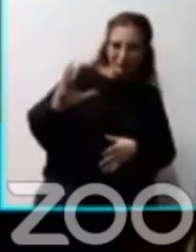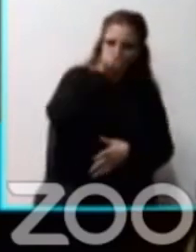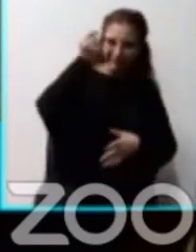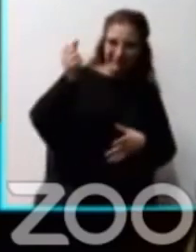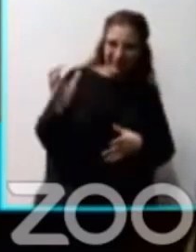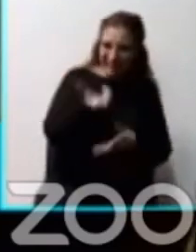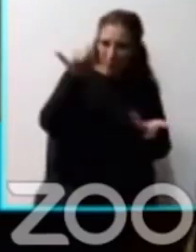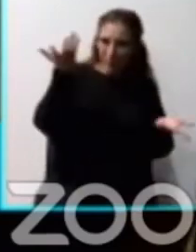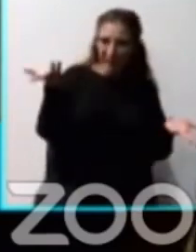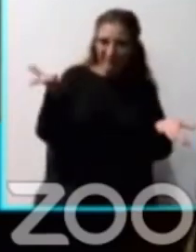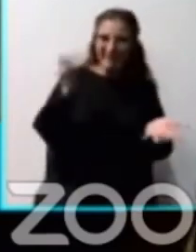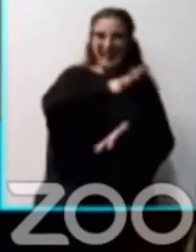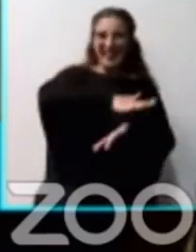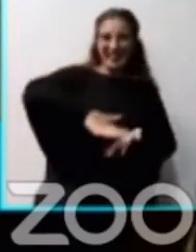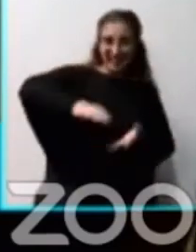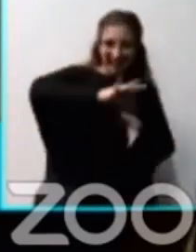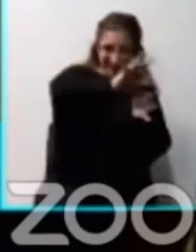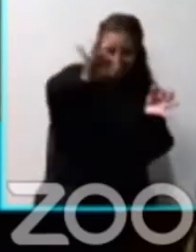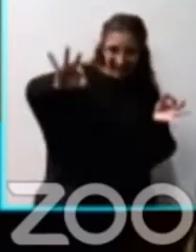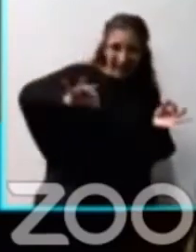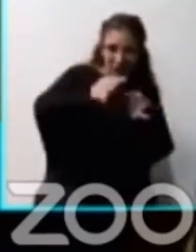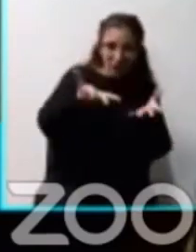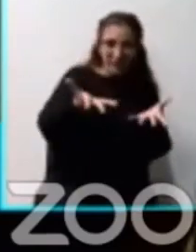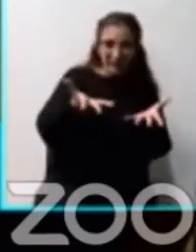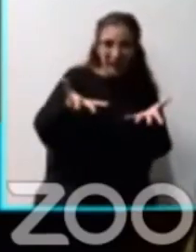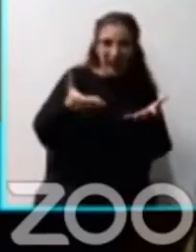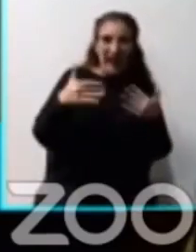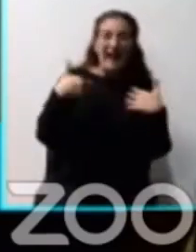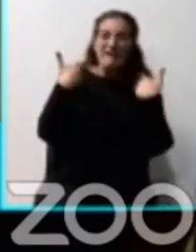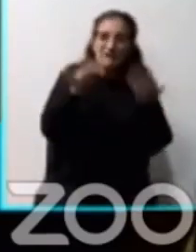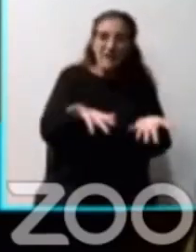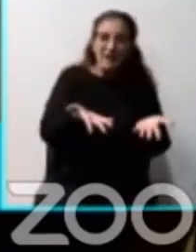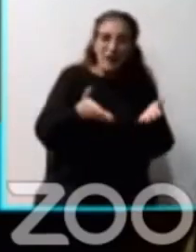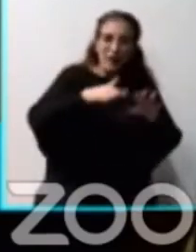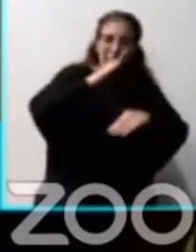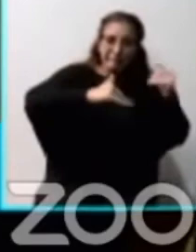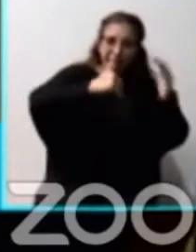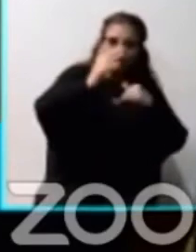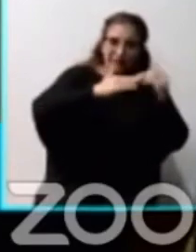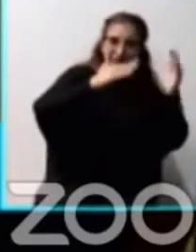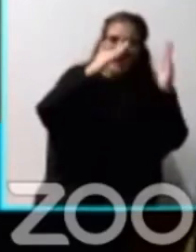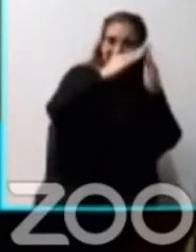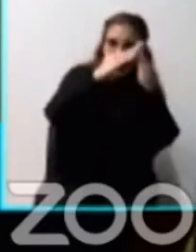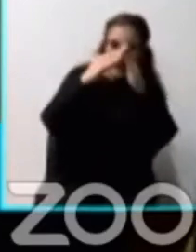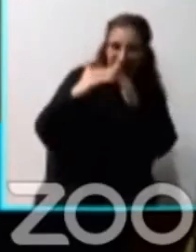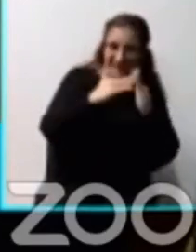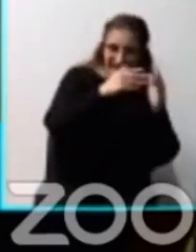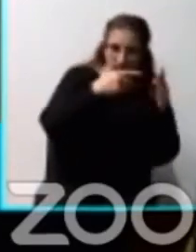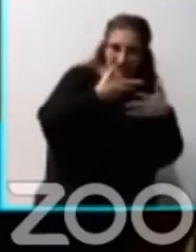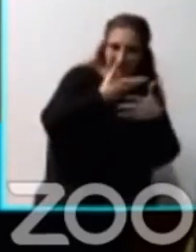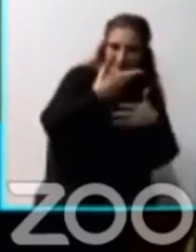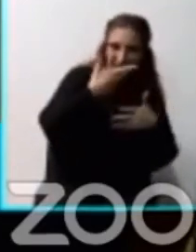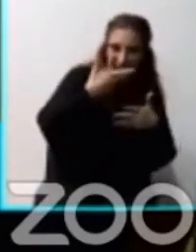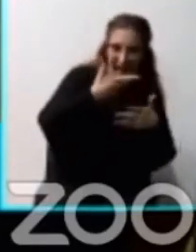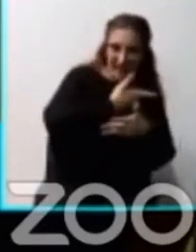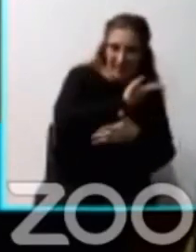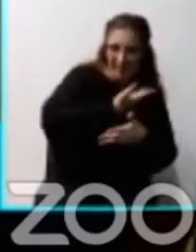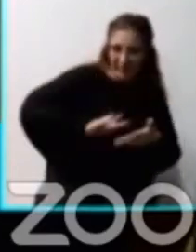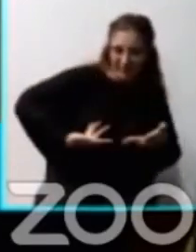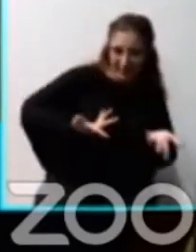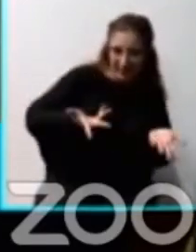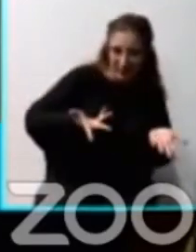terrenos tienen que estar puestos al servicio de la construcción de viviendas populares. Por eso nosotras acá en la ciudad de Buenos Aires